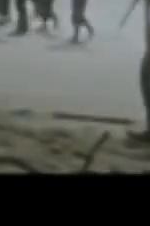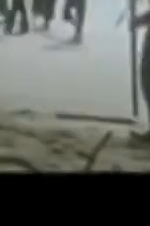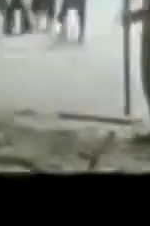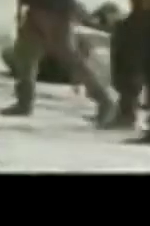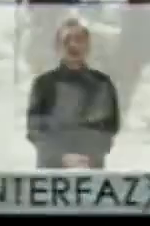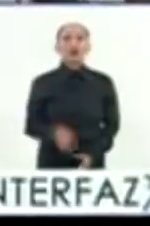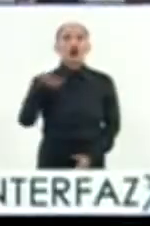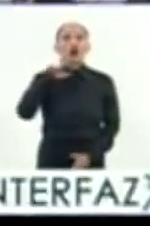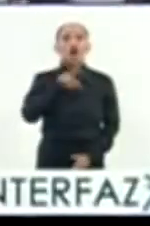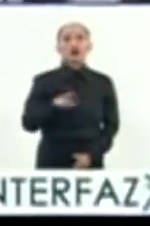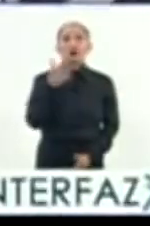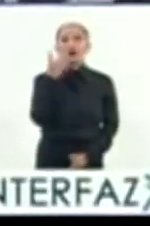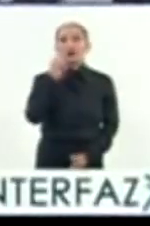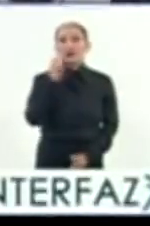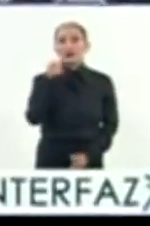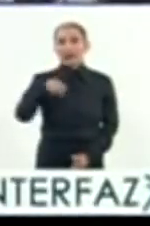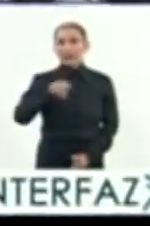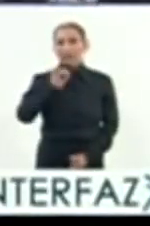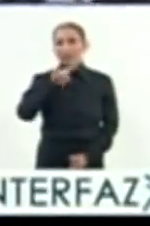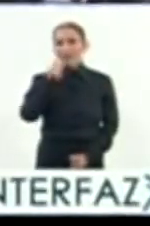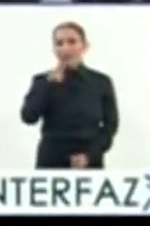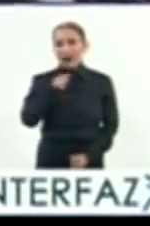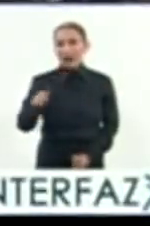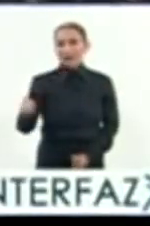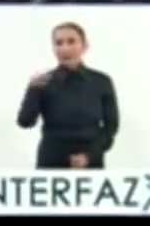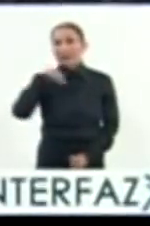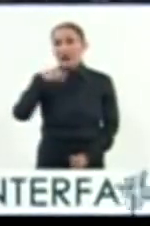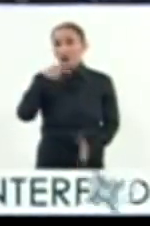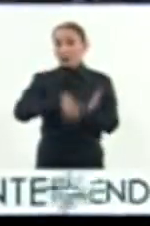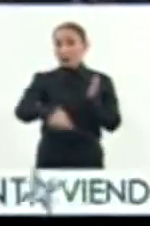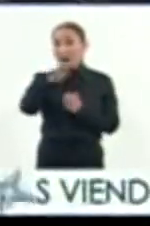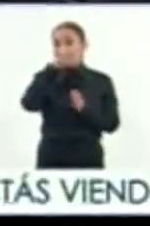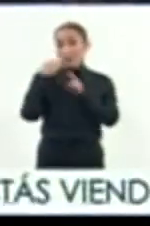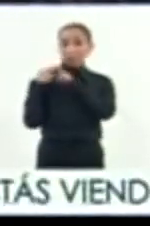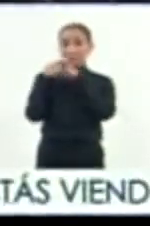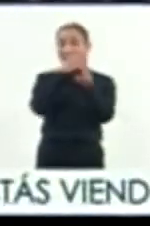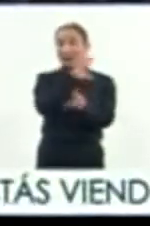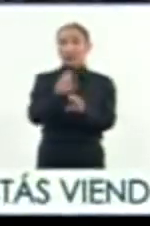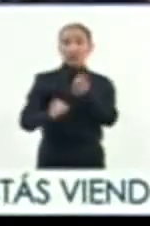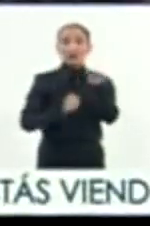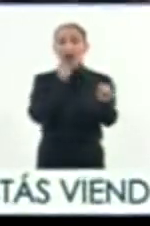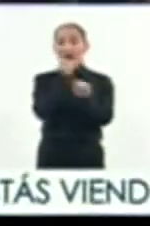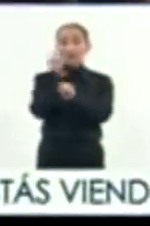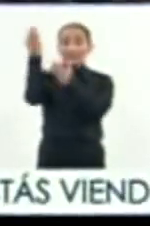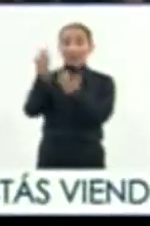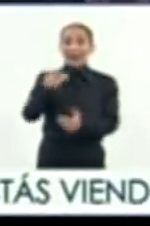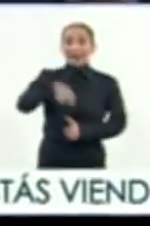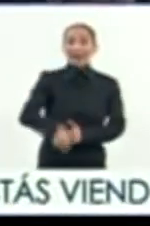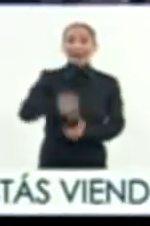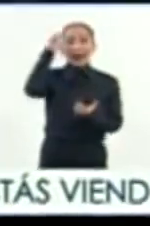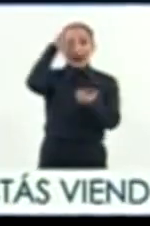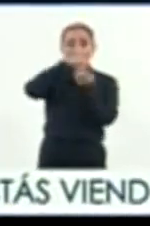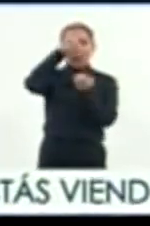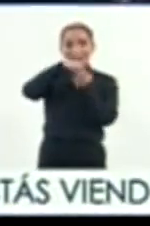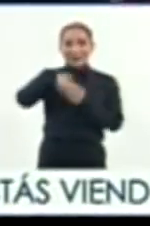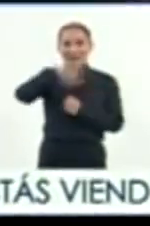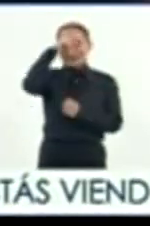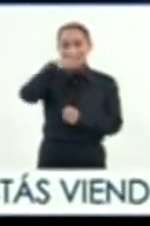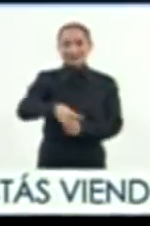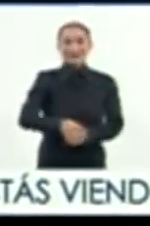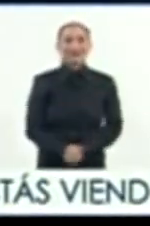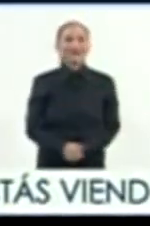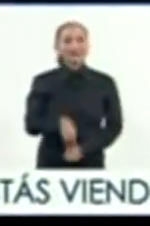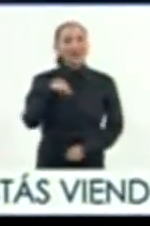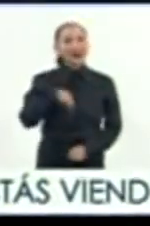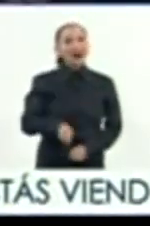Hoy, lunes 4 de febrero en Interfaz, este 2019 se conmemoran 500 años de la llegada de Hernán Cortés a México